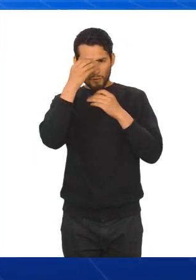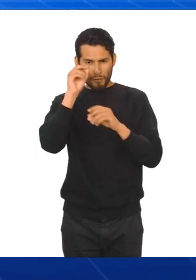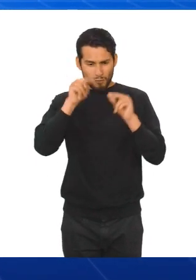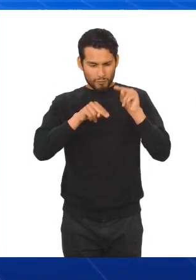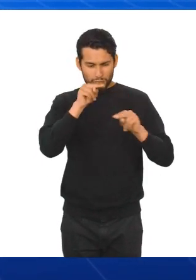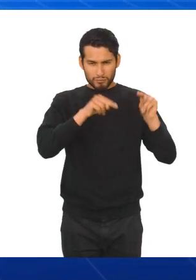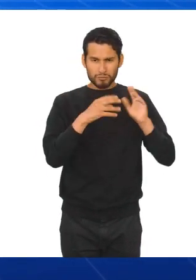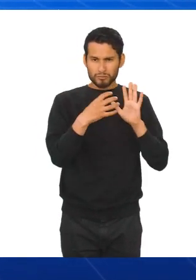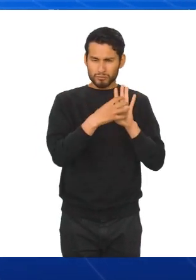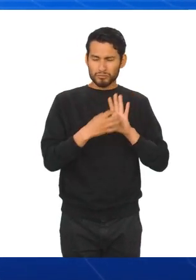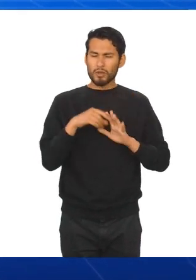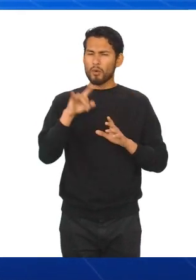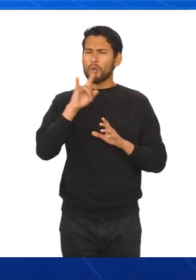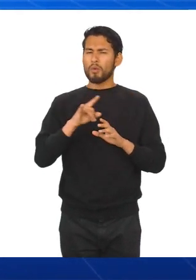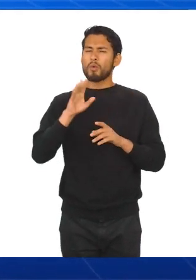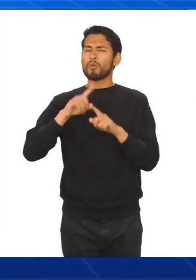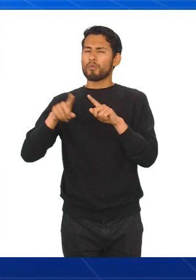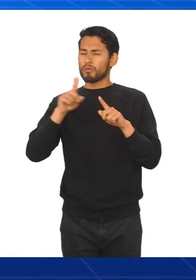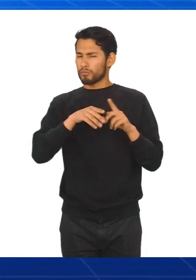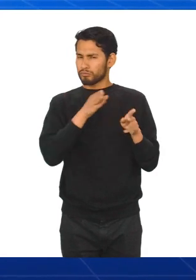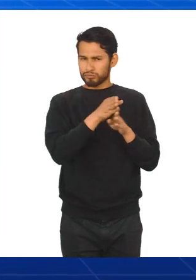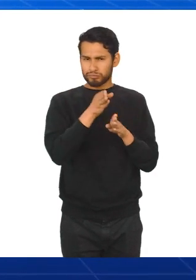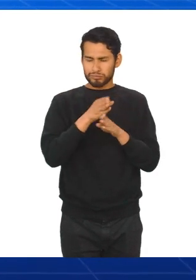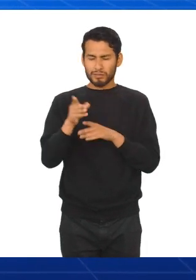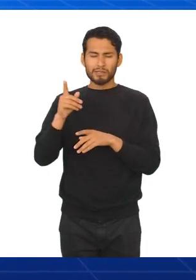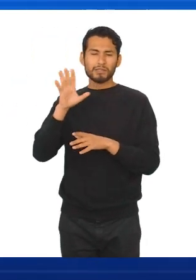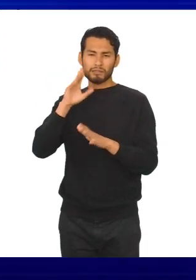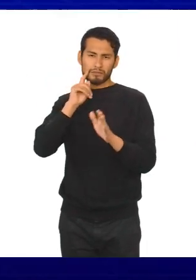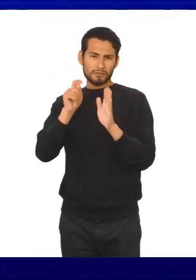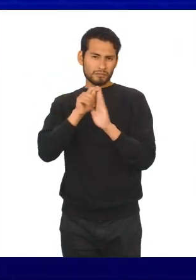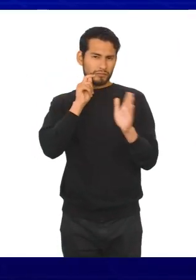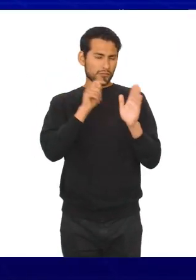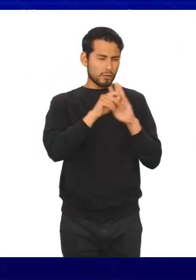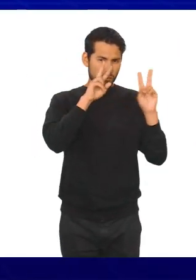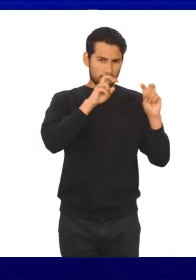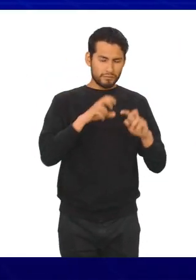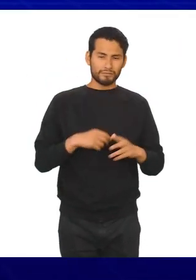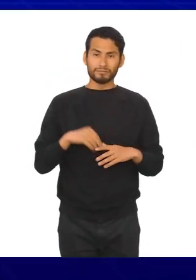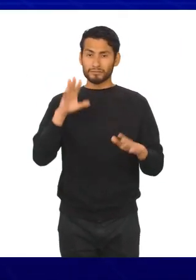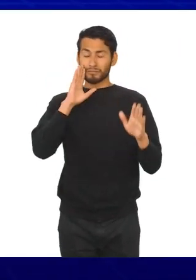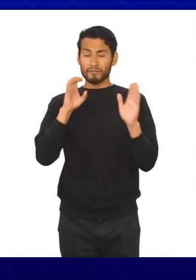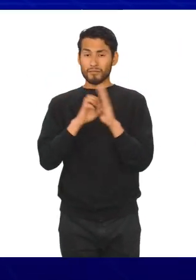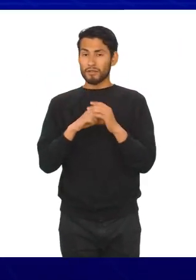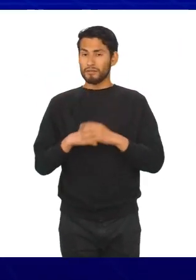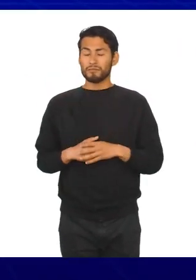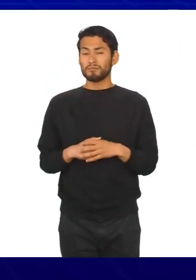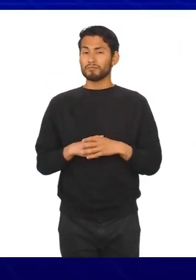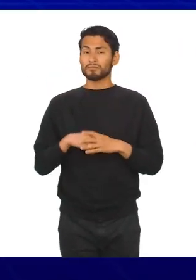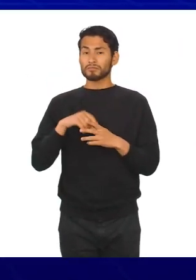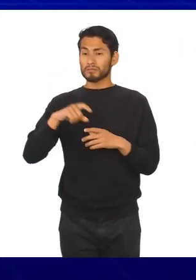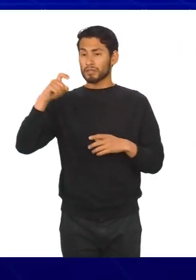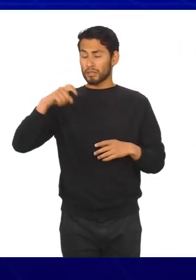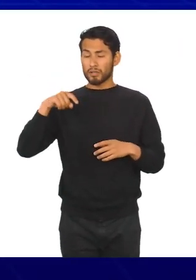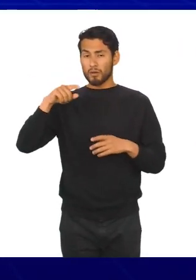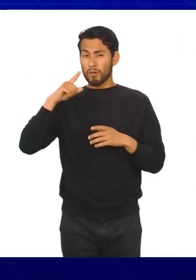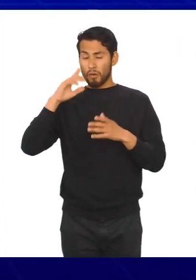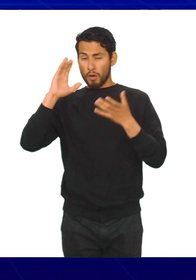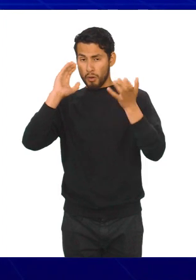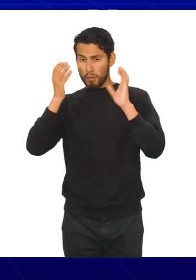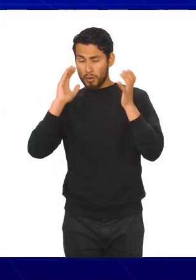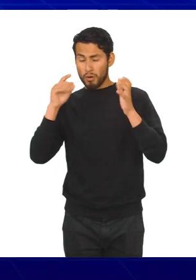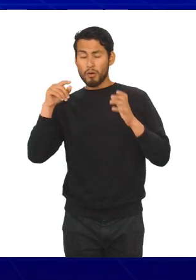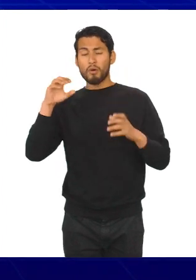y que cada uno es utilizado para distintos tipos de estudios. Por ejemplo, hay estudios donde se necesita comparar datos,